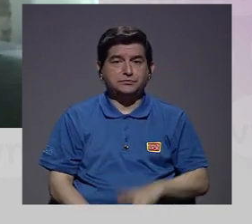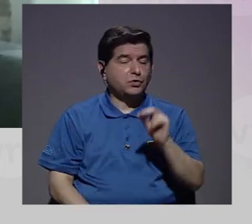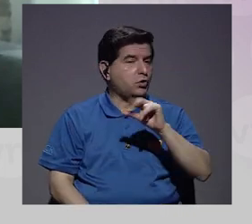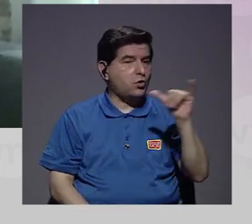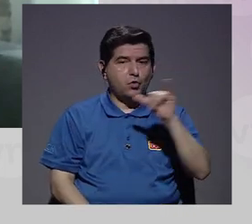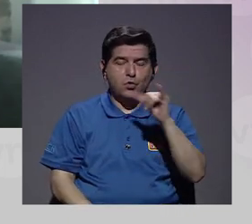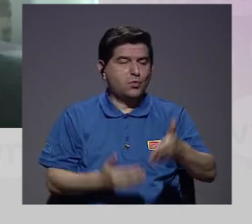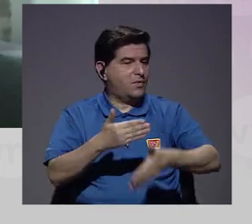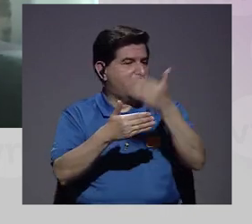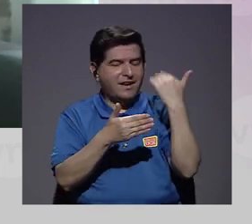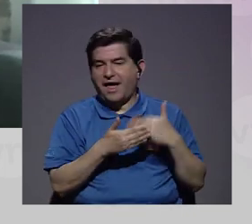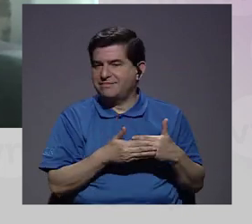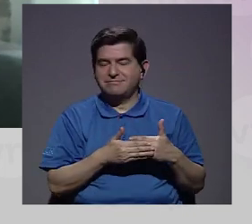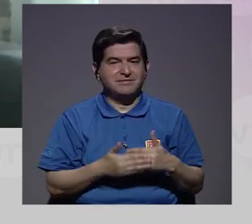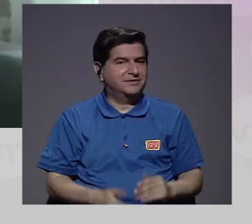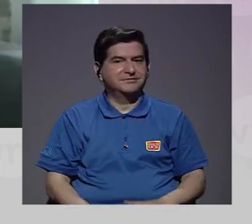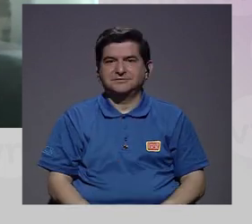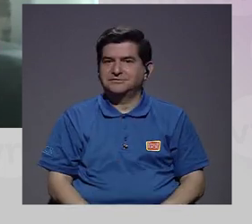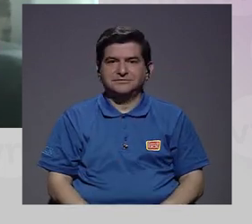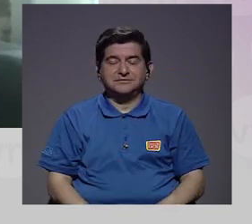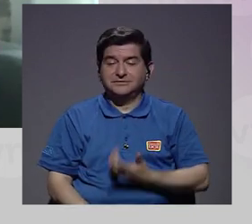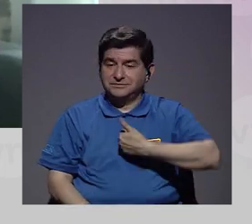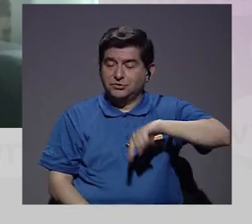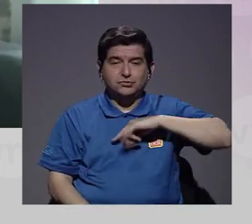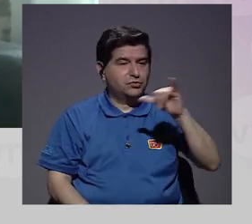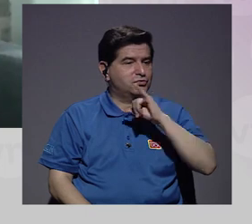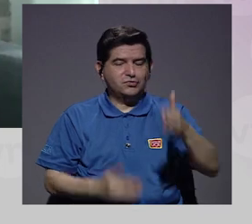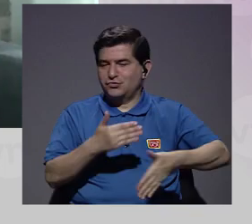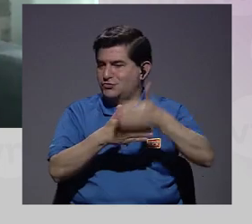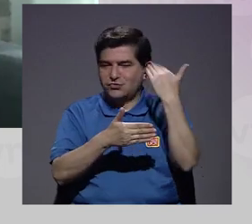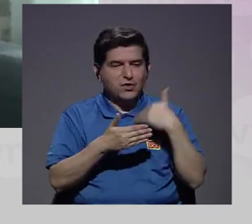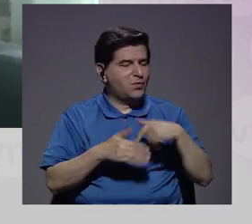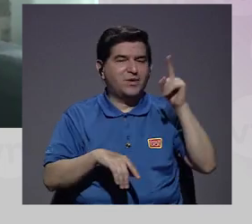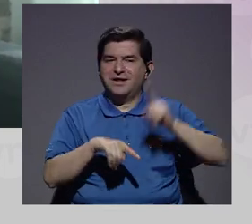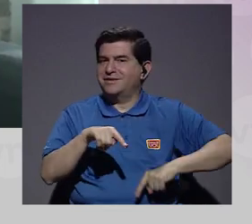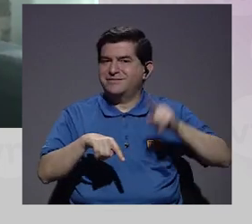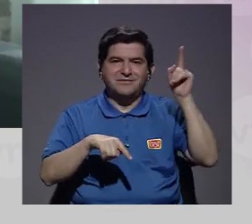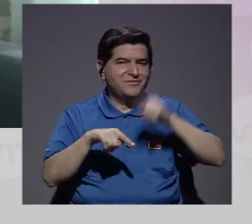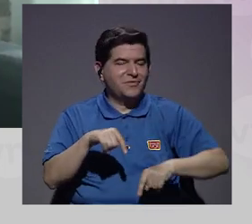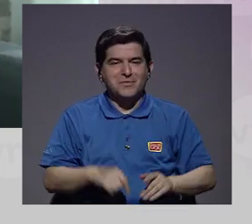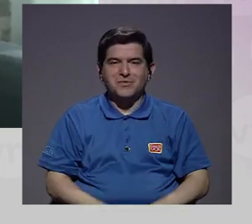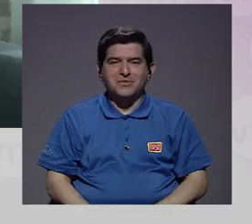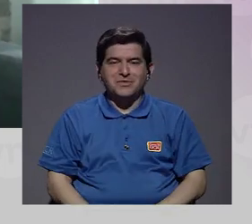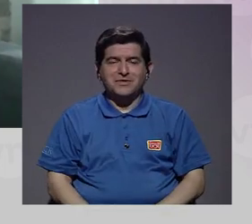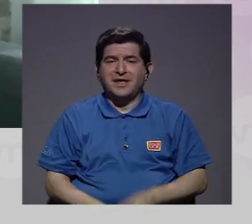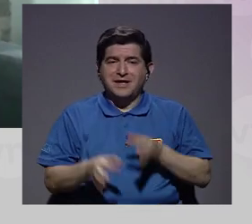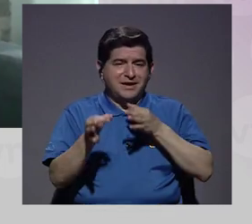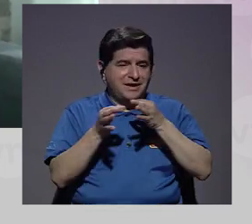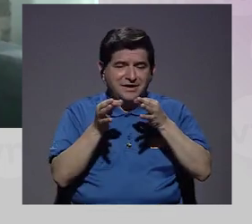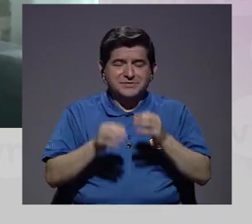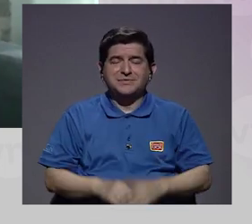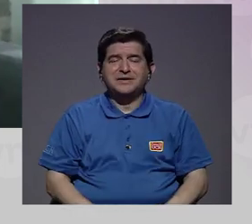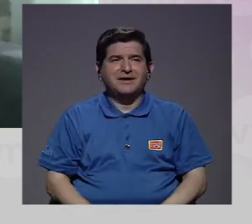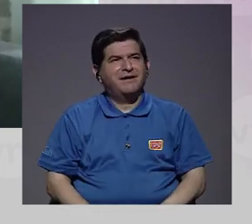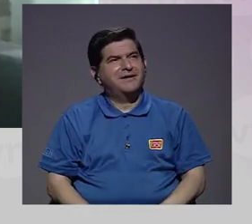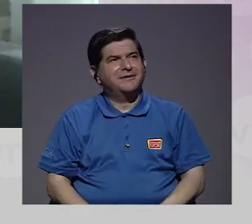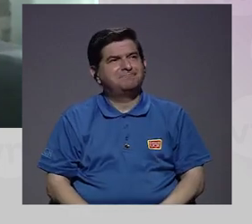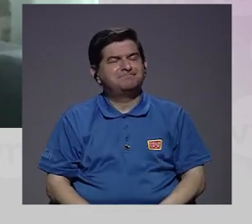estamos ahorita, que no es la misma que antes, sobre todo eso. No estamos igual que antes, no podemos rendir